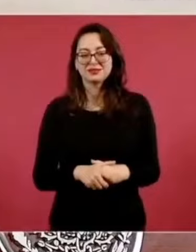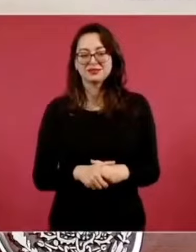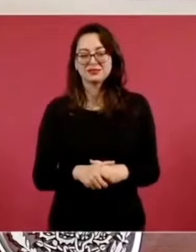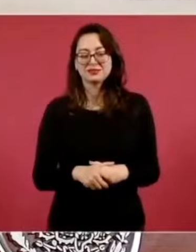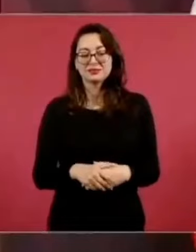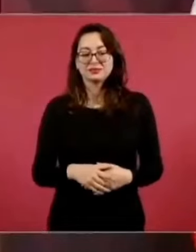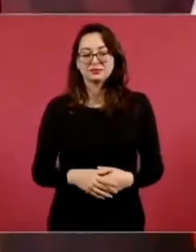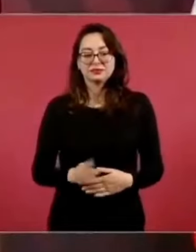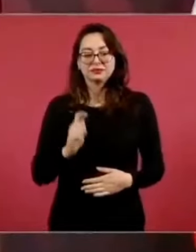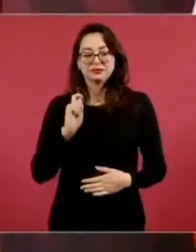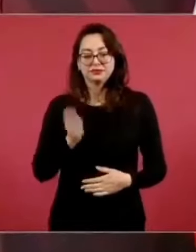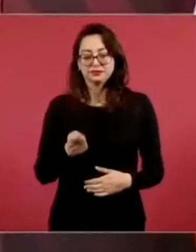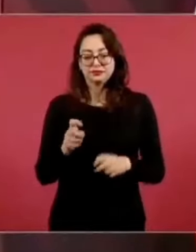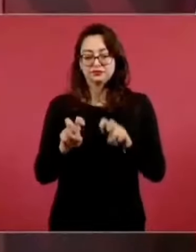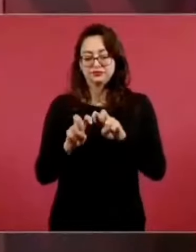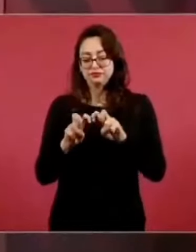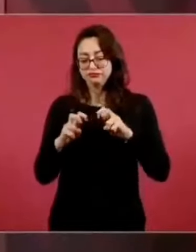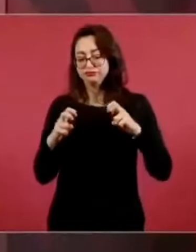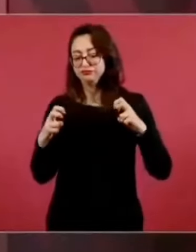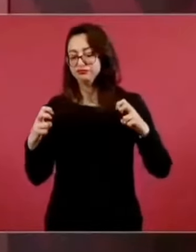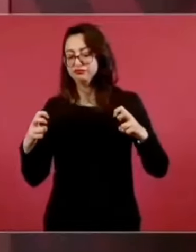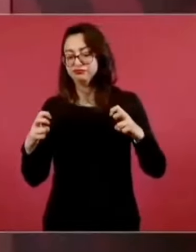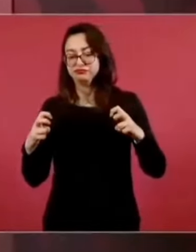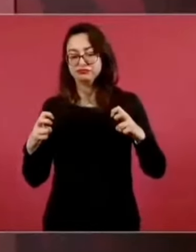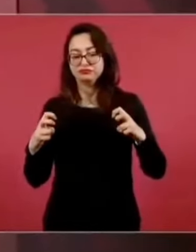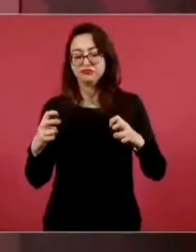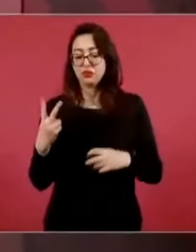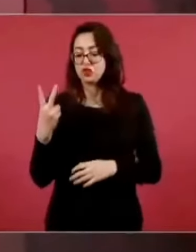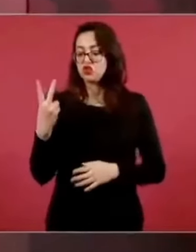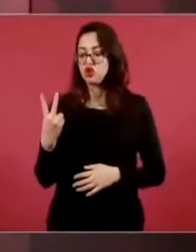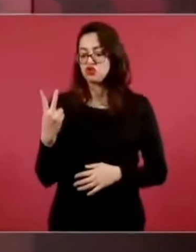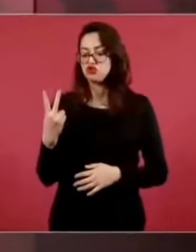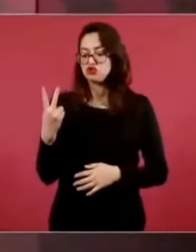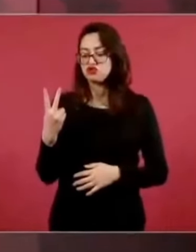desconocen, cancelan una ley.